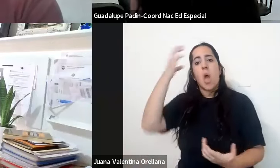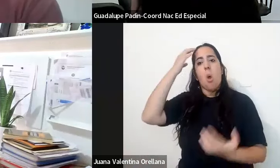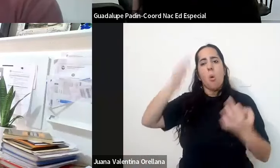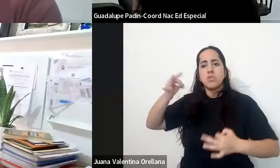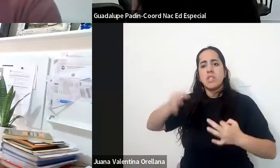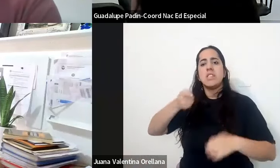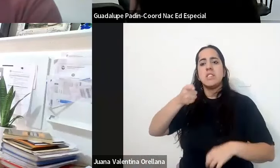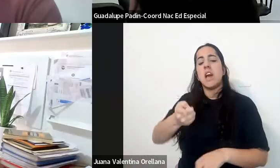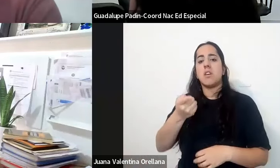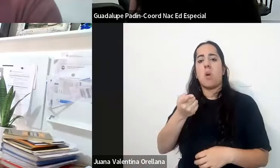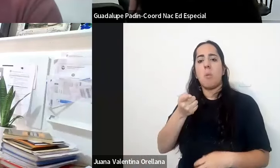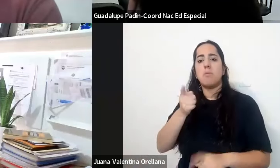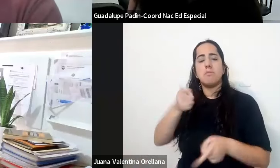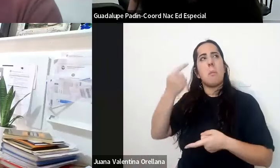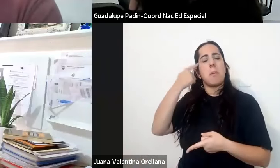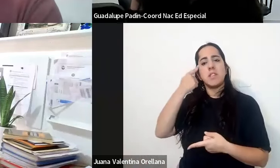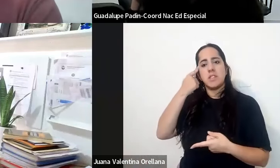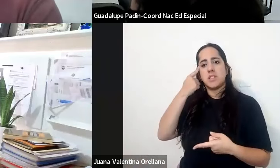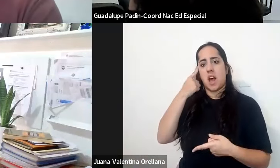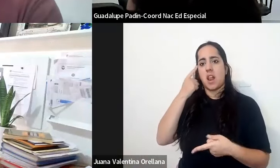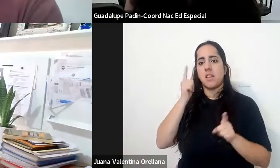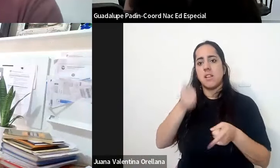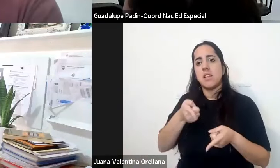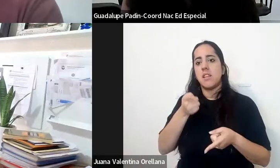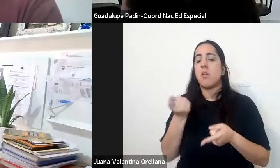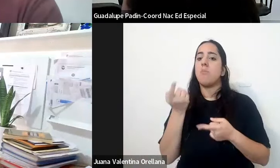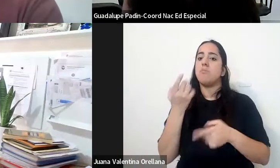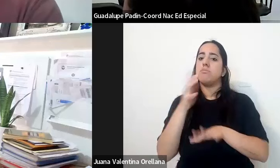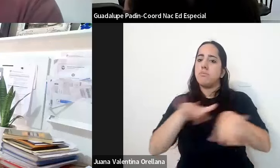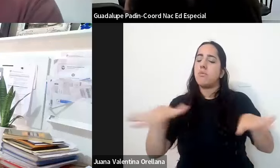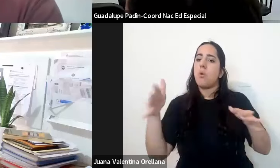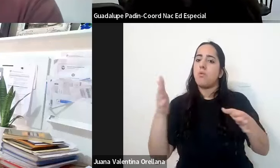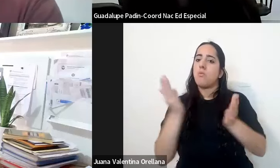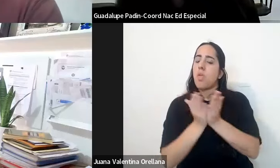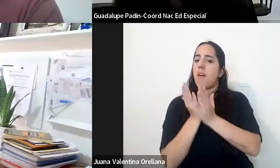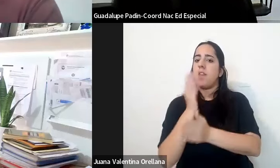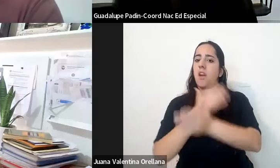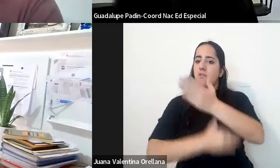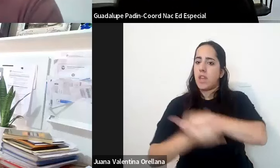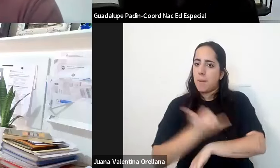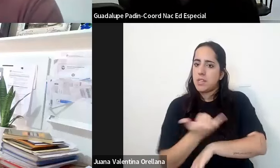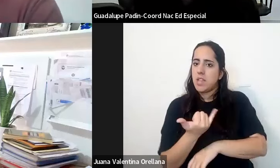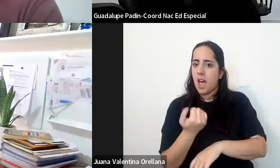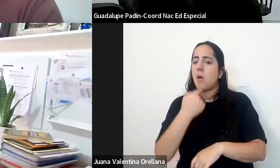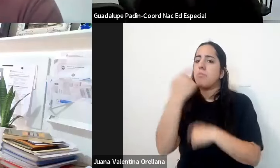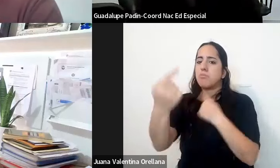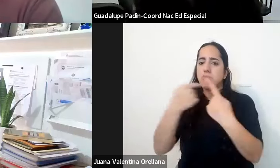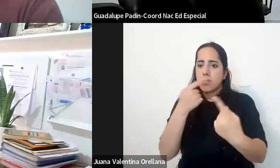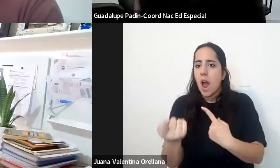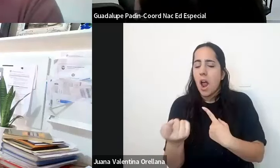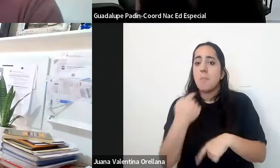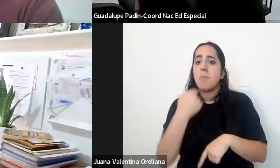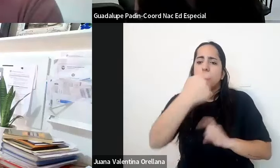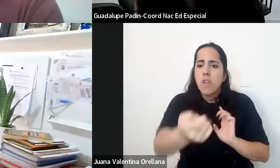particularmente también contar con la palabra de los estudiantes con discapacidad que algunos querrán apoyos que otros no los